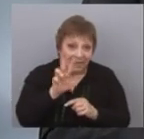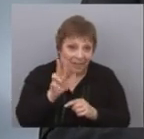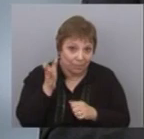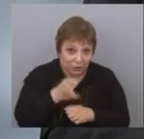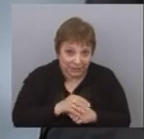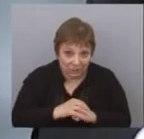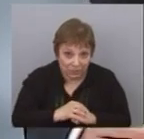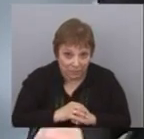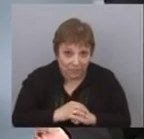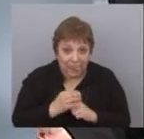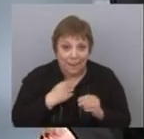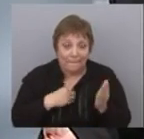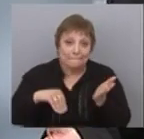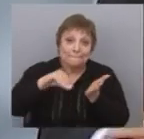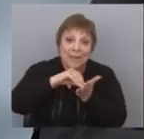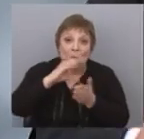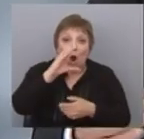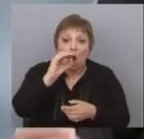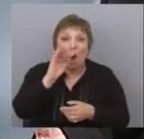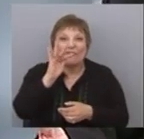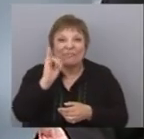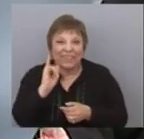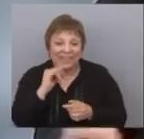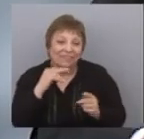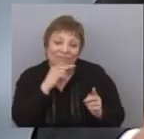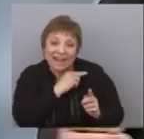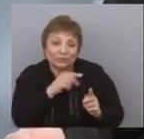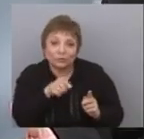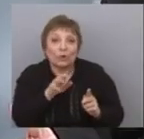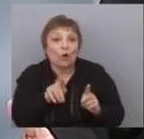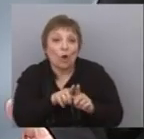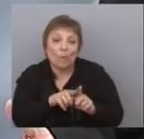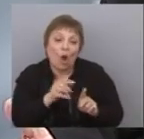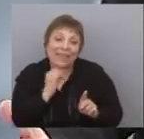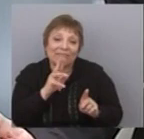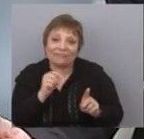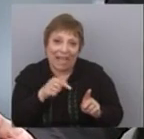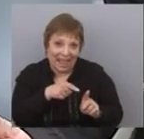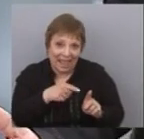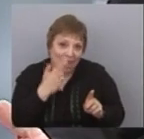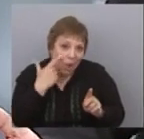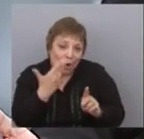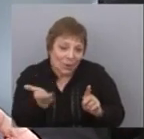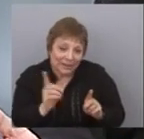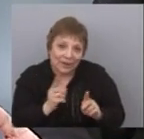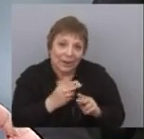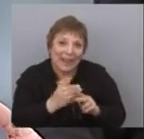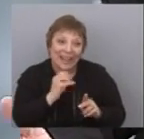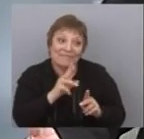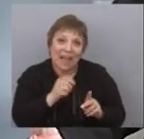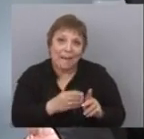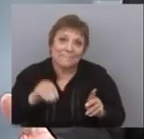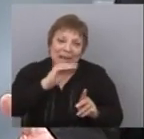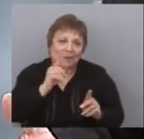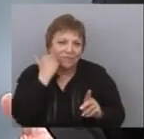Si nosotros le sumamos el COFIS, que era un IVA disfrazado, que operaba como un IVA, casi igual, no le llamaron IVA, porque era